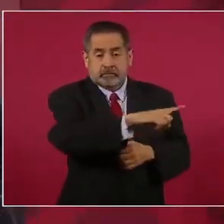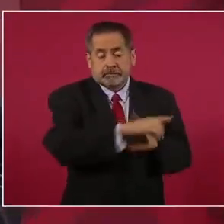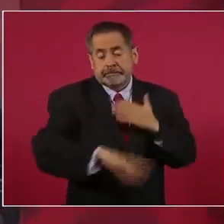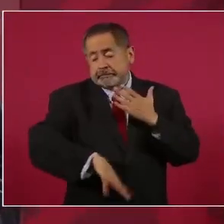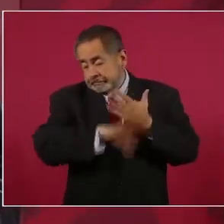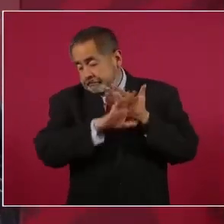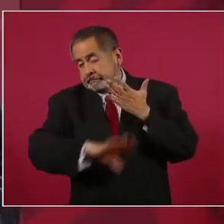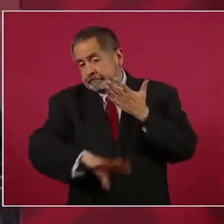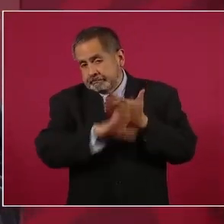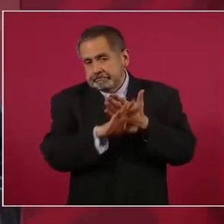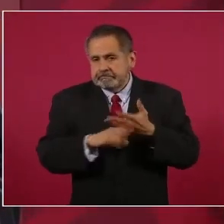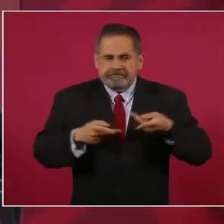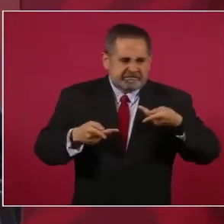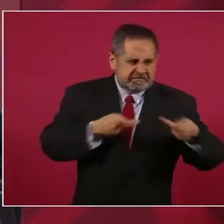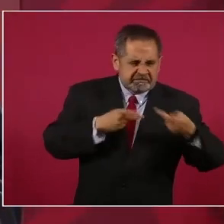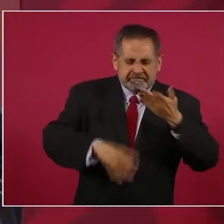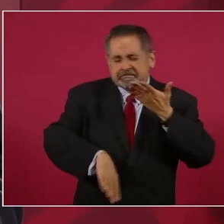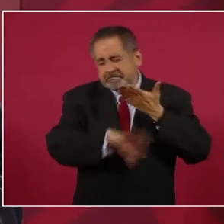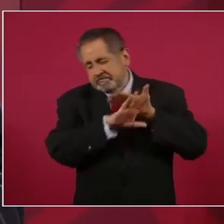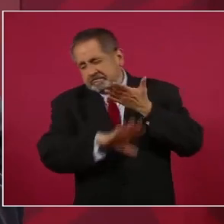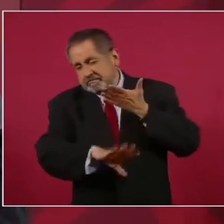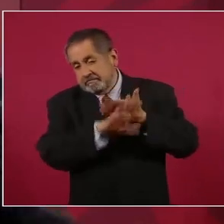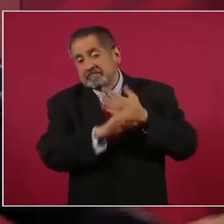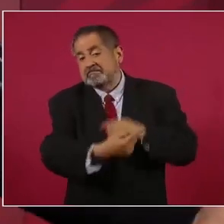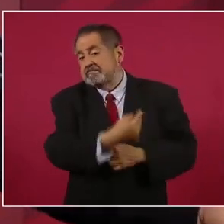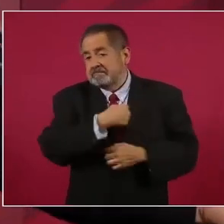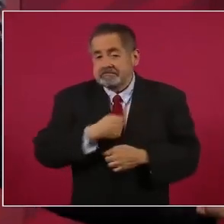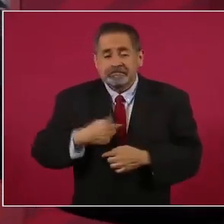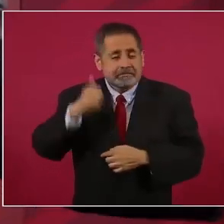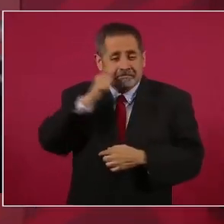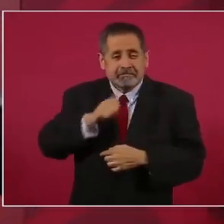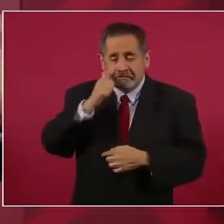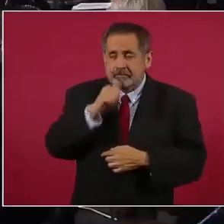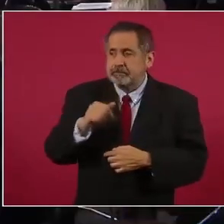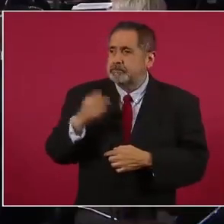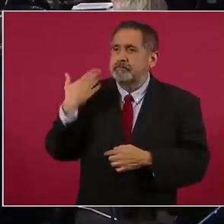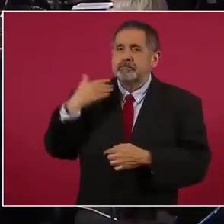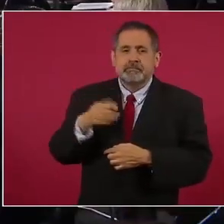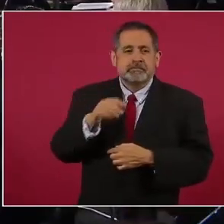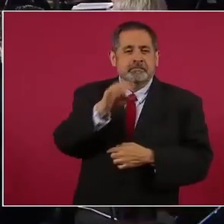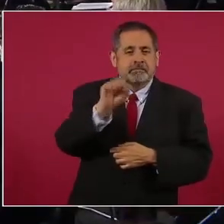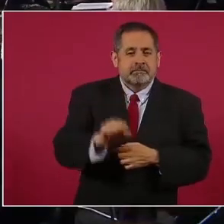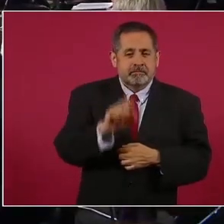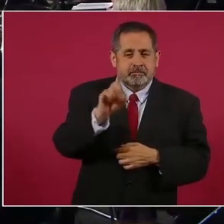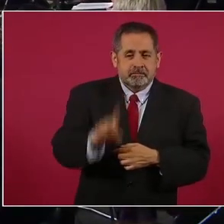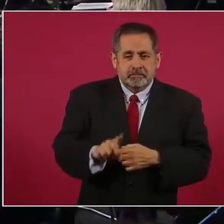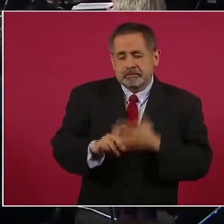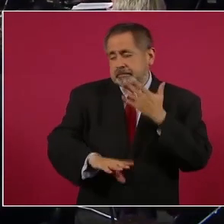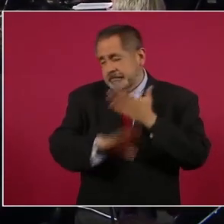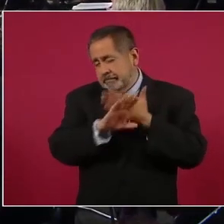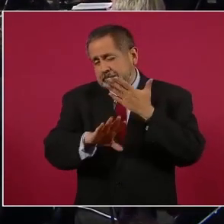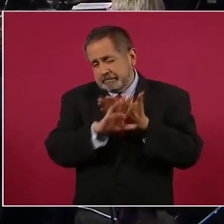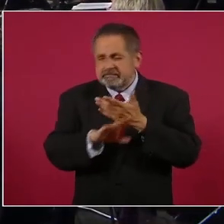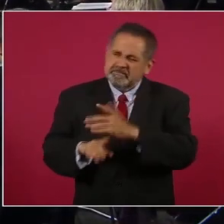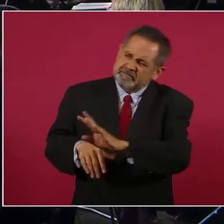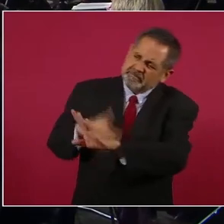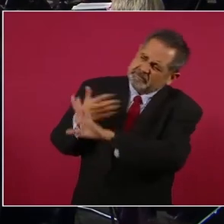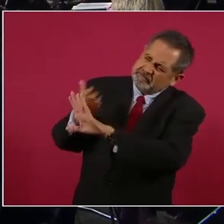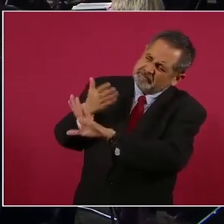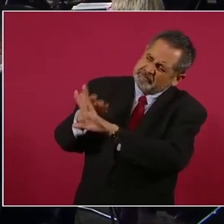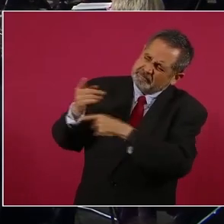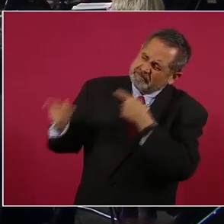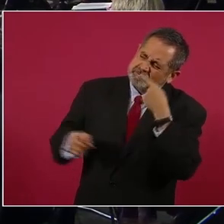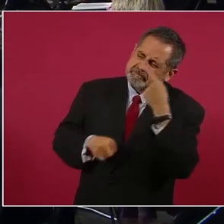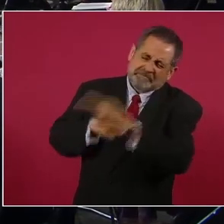nosotros todo y el fin de semana una campaña acerca